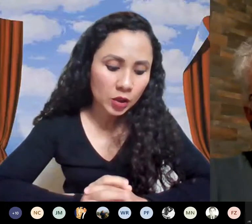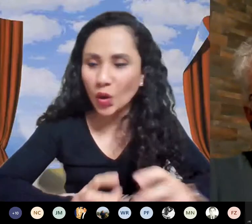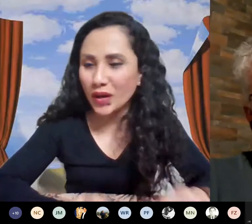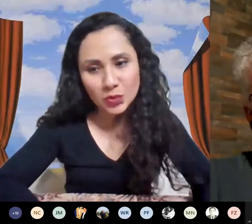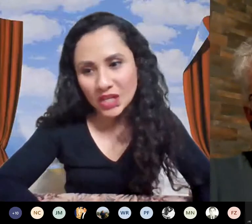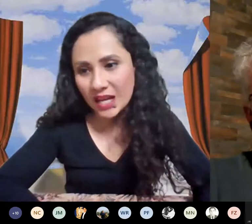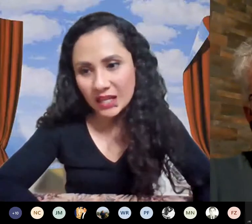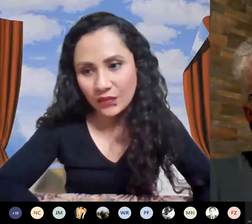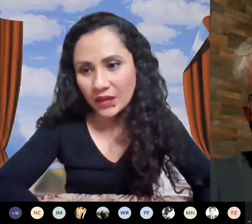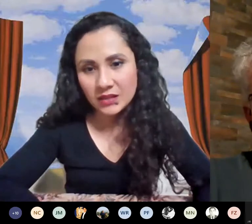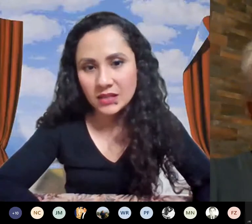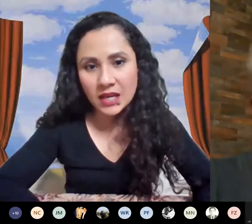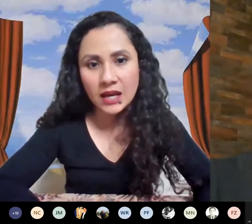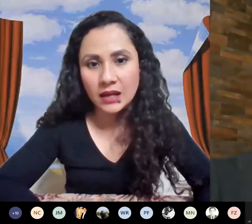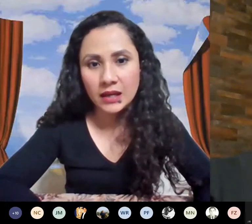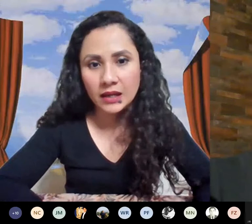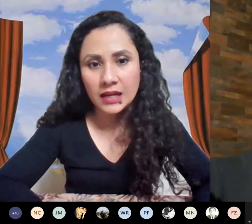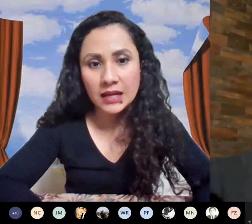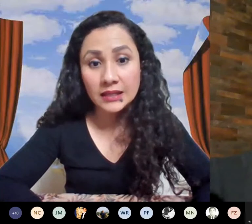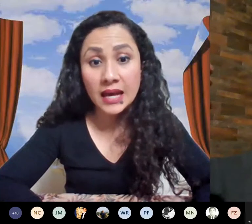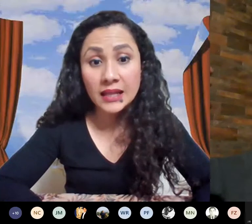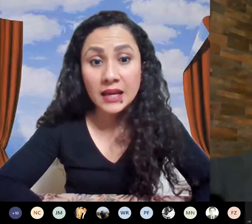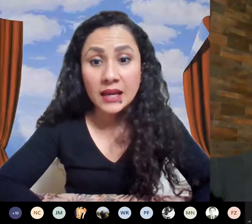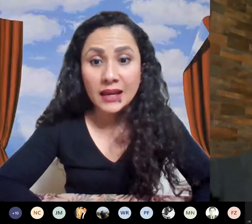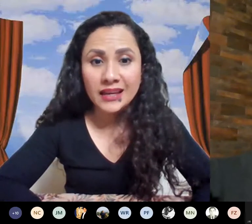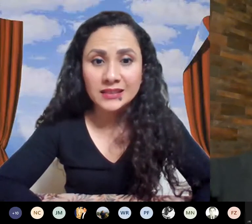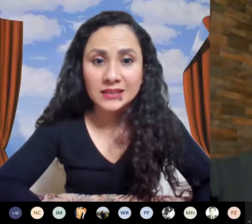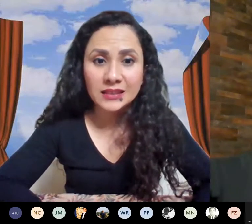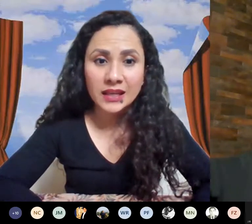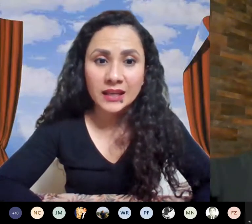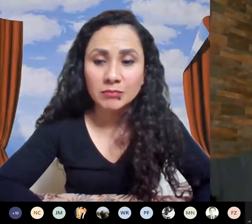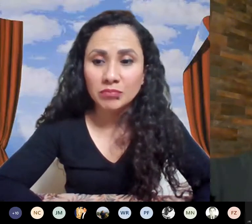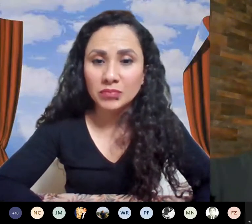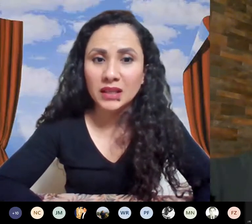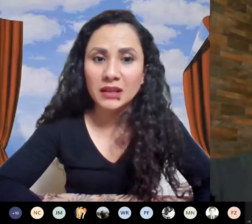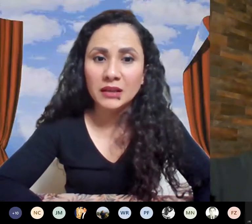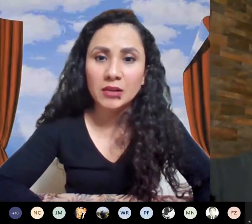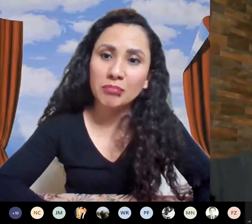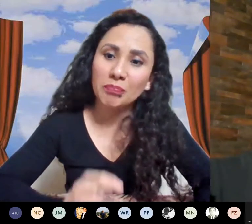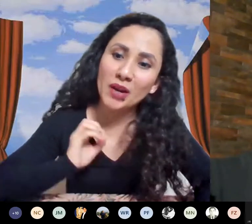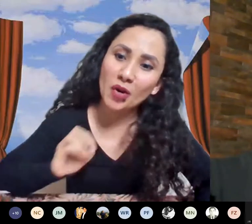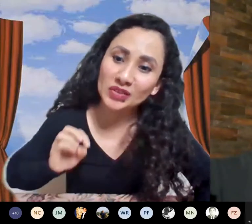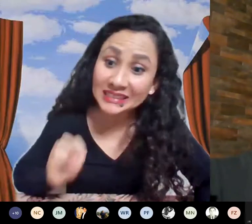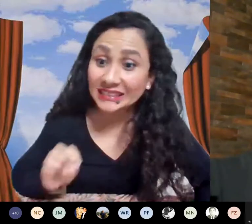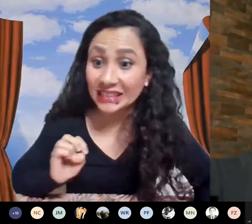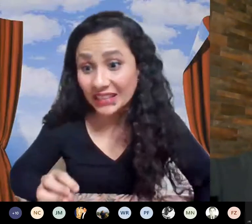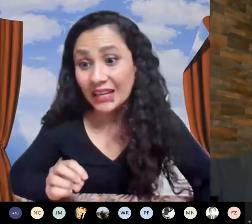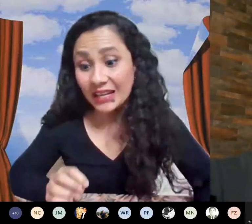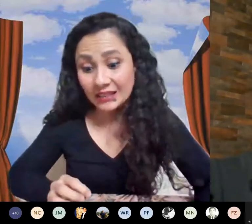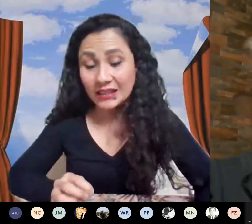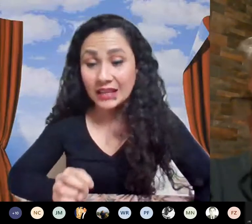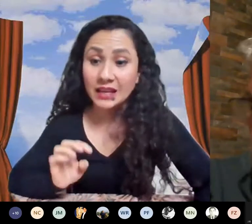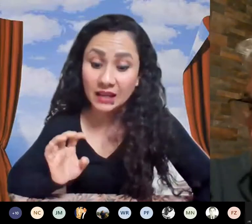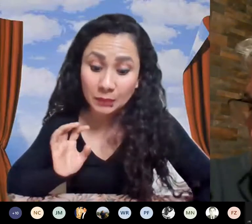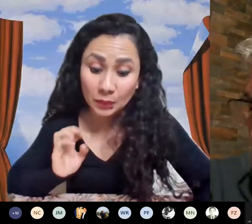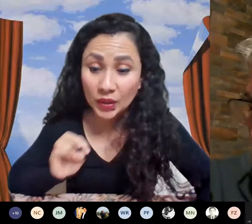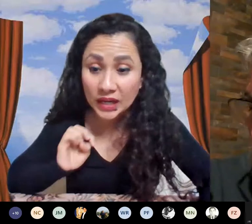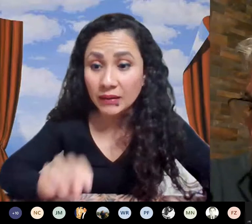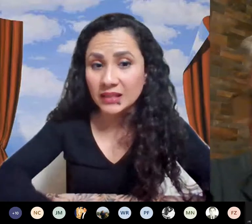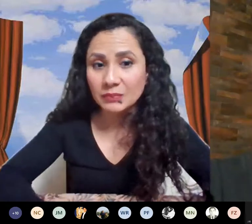no es mucha la diferencia en realidad este pero sí se tiene que